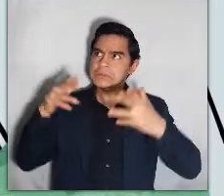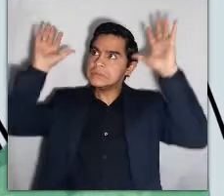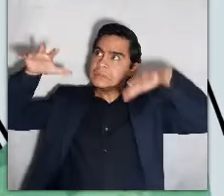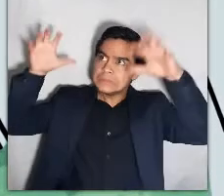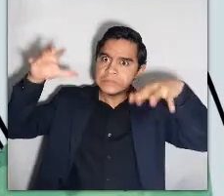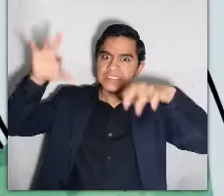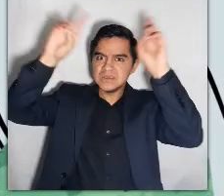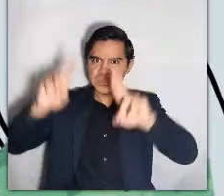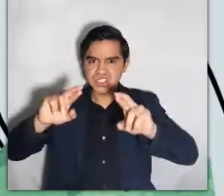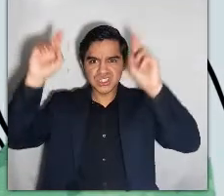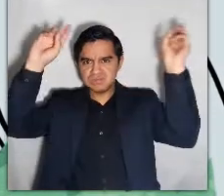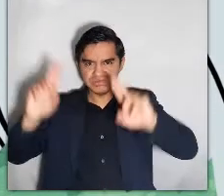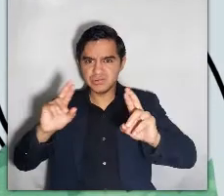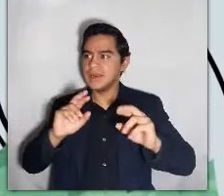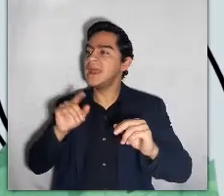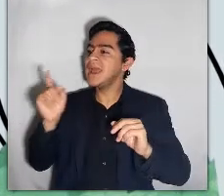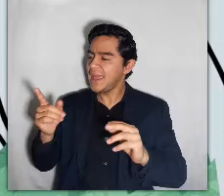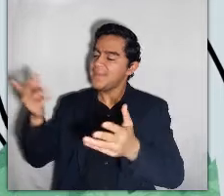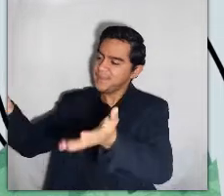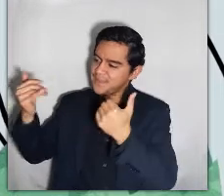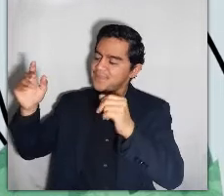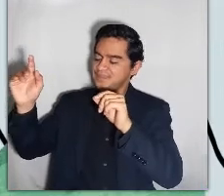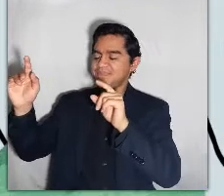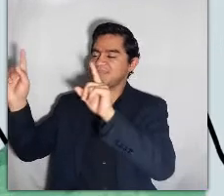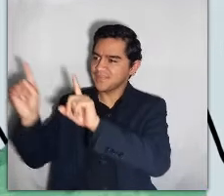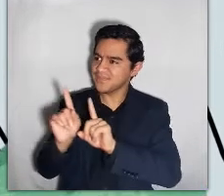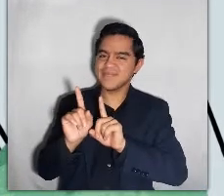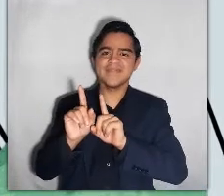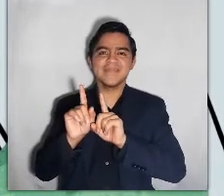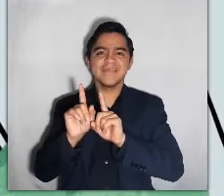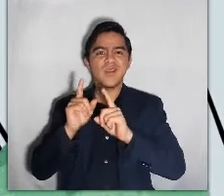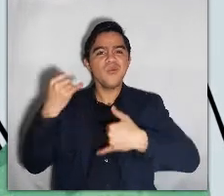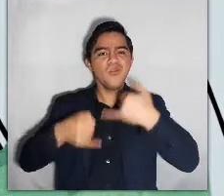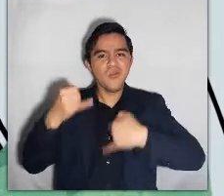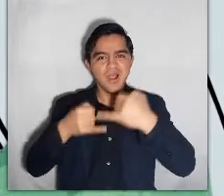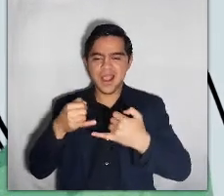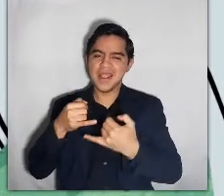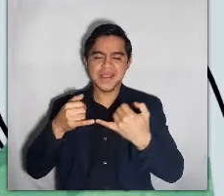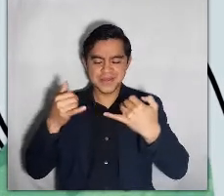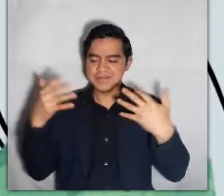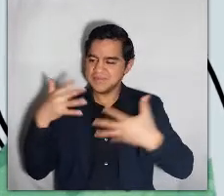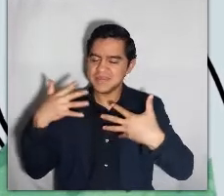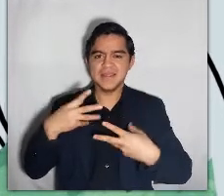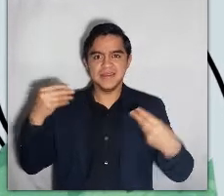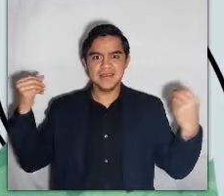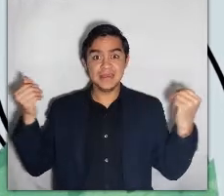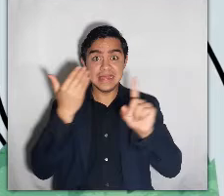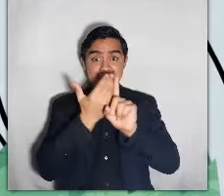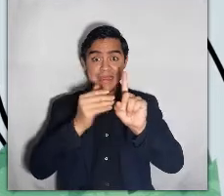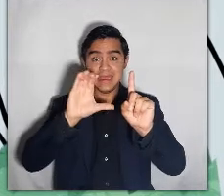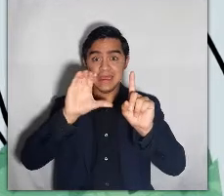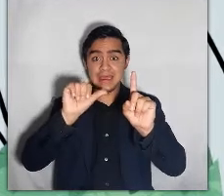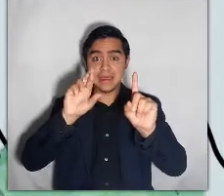asustaban las noches de tormenta. Cuando esto sucedía, Carlota le invitaba a hacer un juego para ahuyentar el miedo. Desde